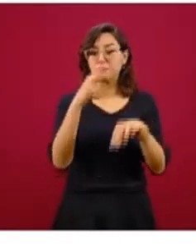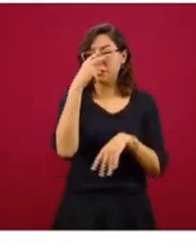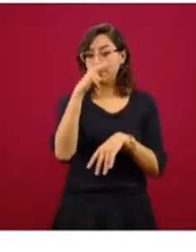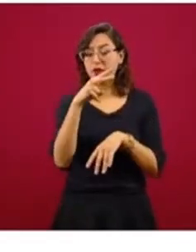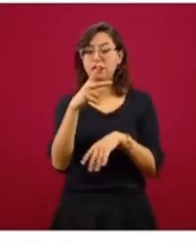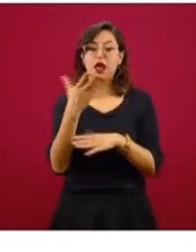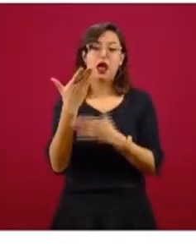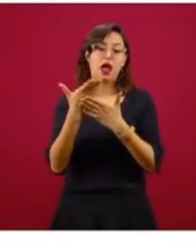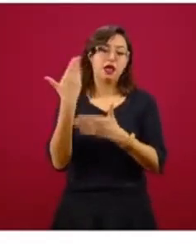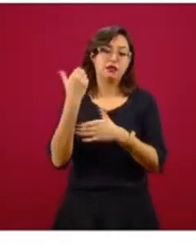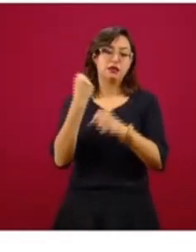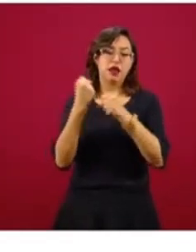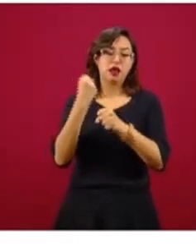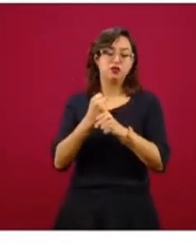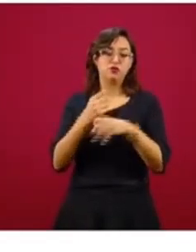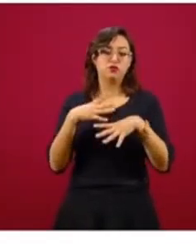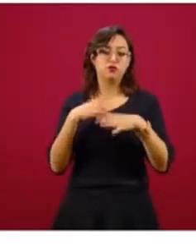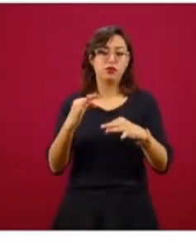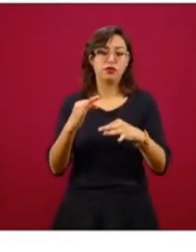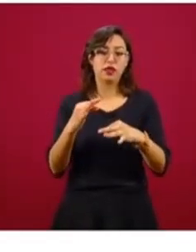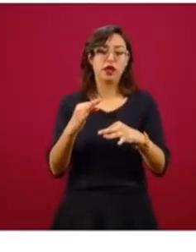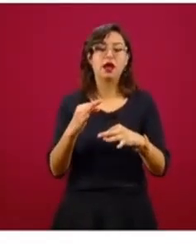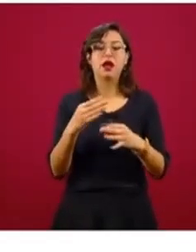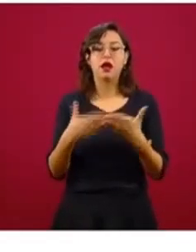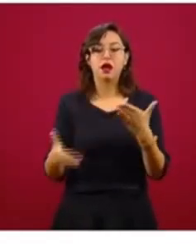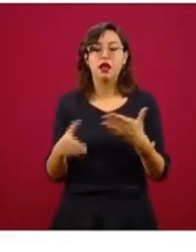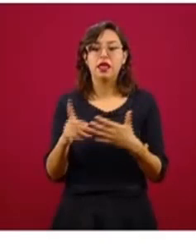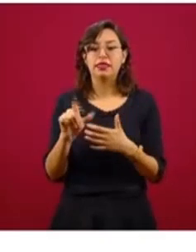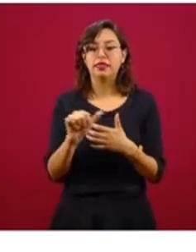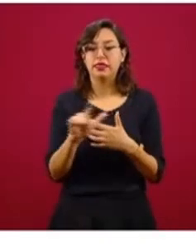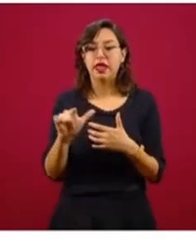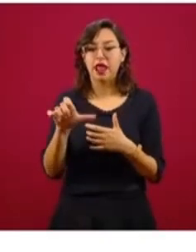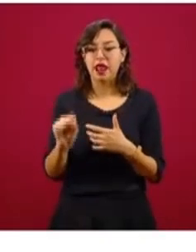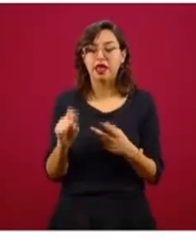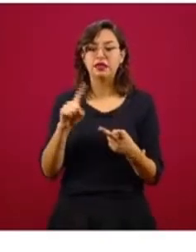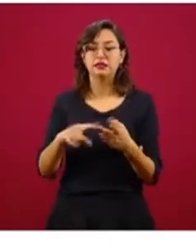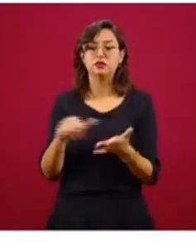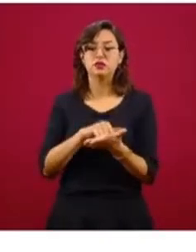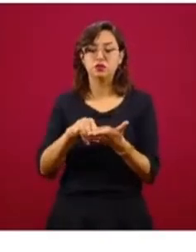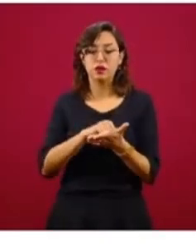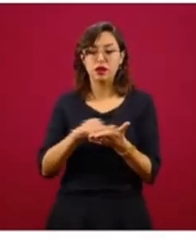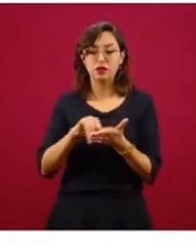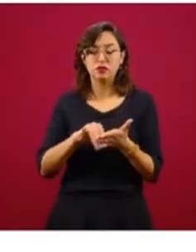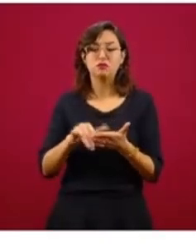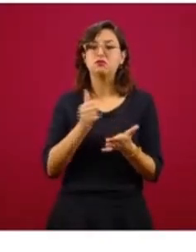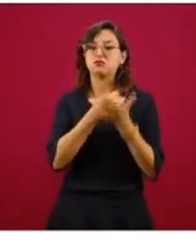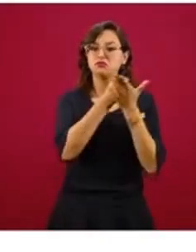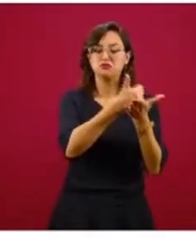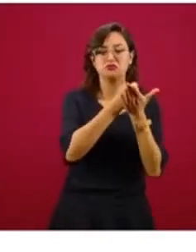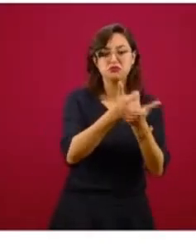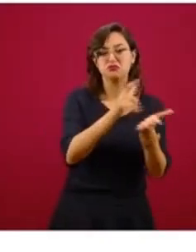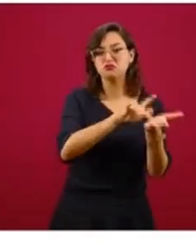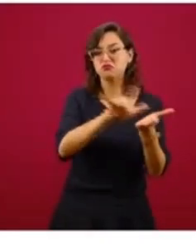pasados años y que nos están apoyando en Dallas, en Nueva York, de manera muy señalada,